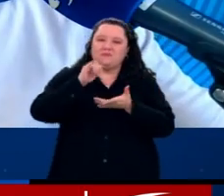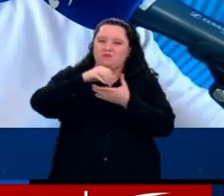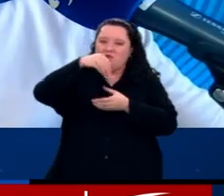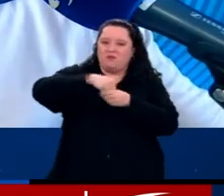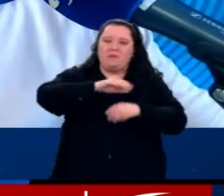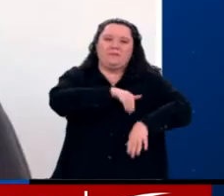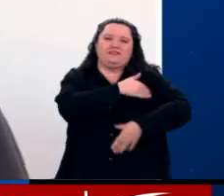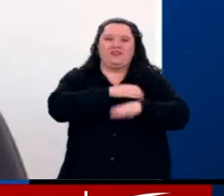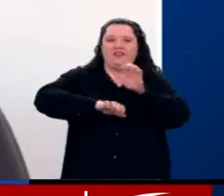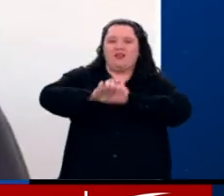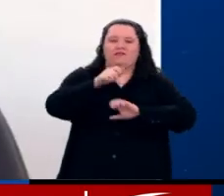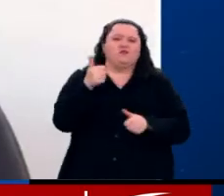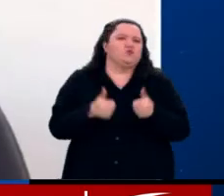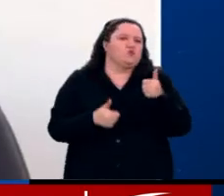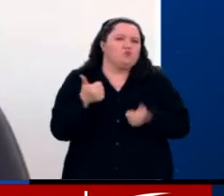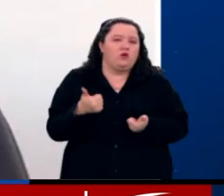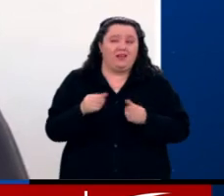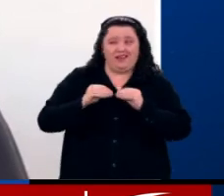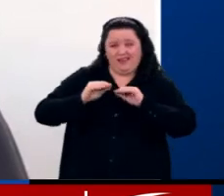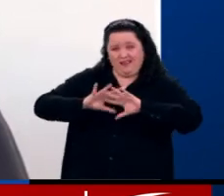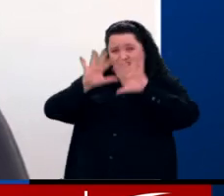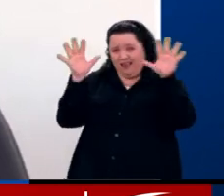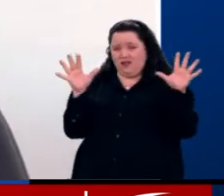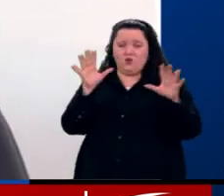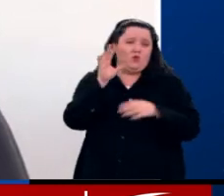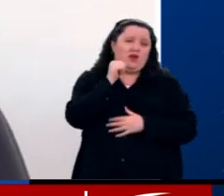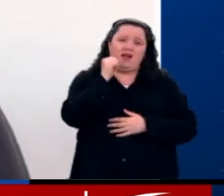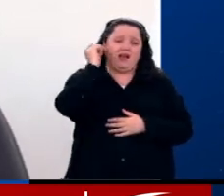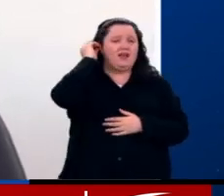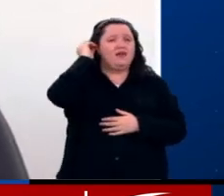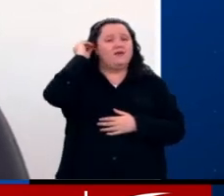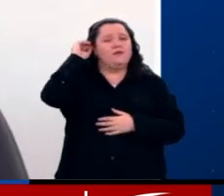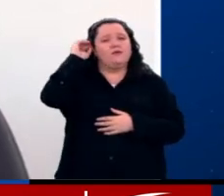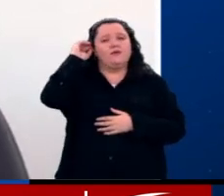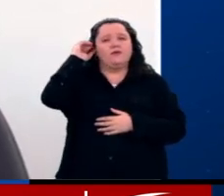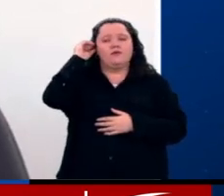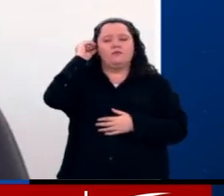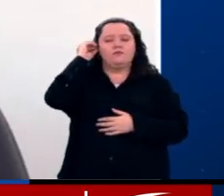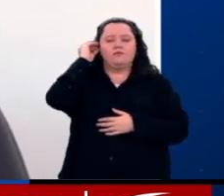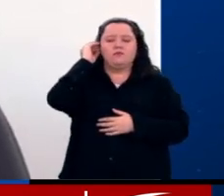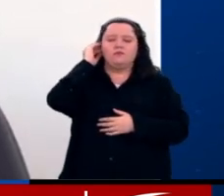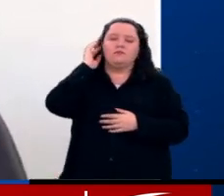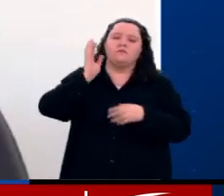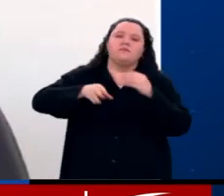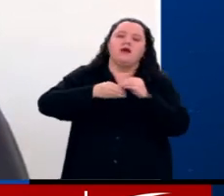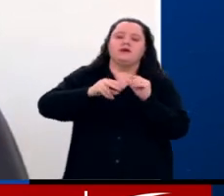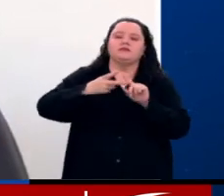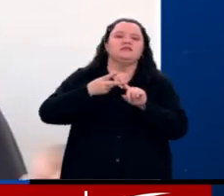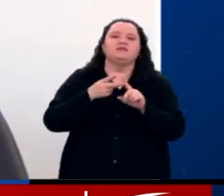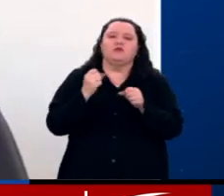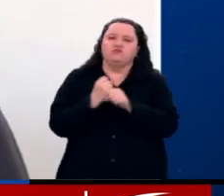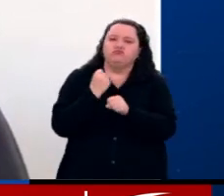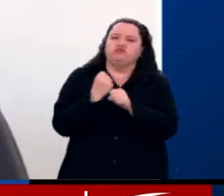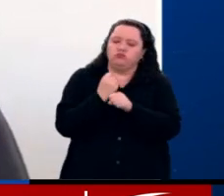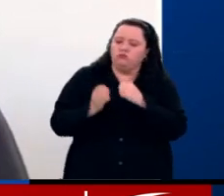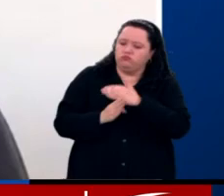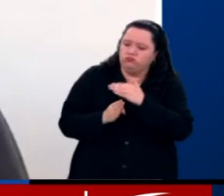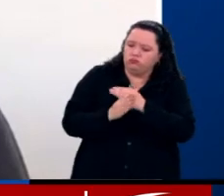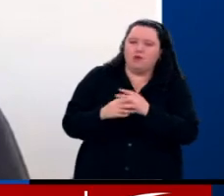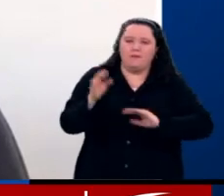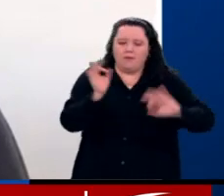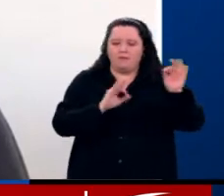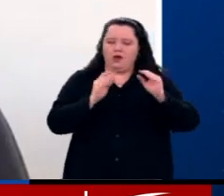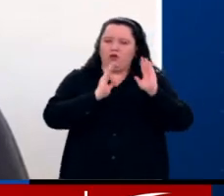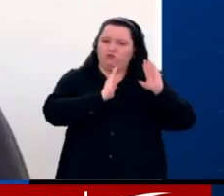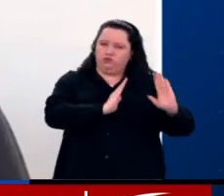Ministerio de Defensa, porque no hay tanta claridad alrededor de eso. Y dos, seguir trabajando de una manera mucho más